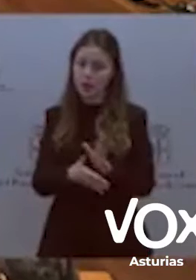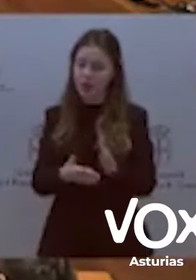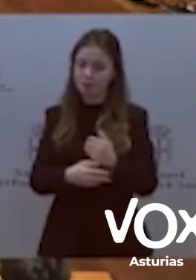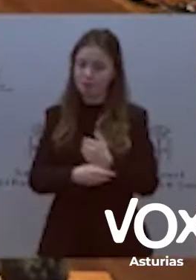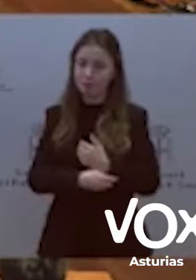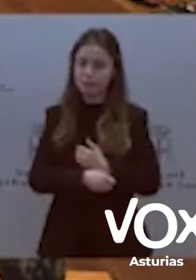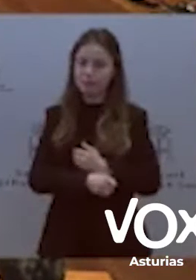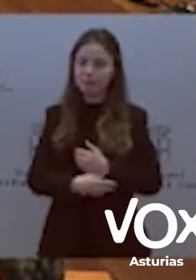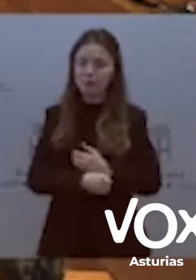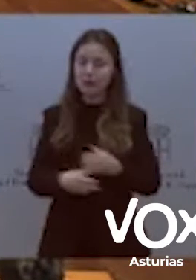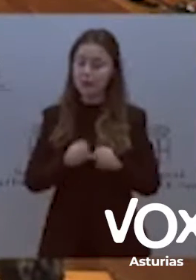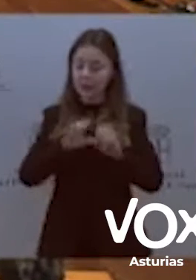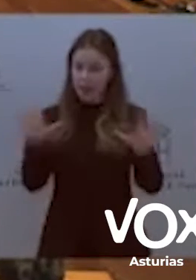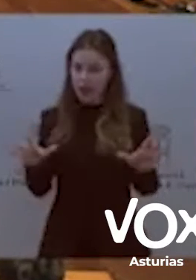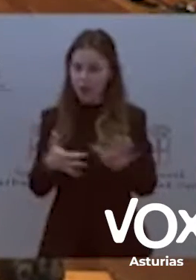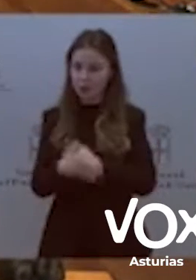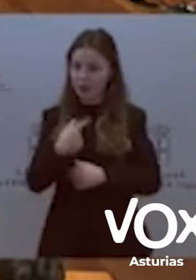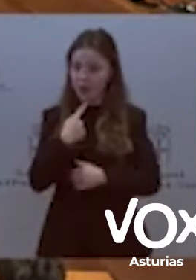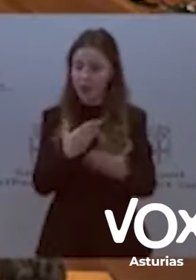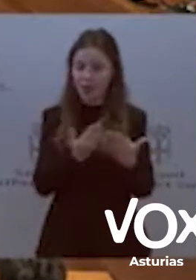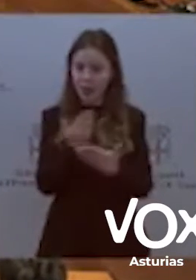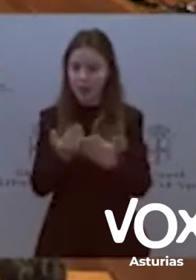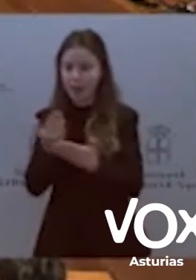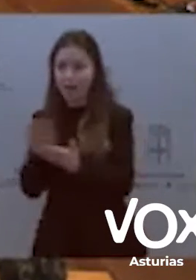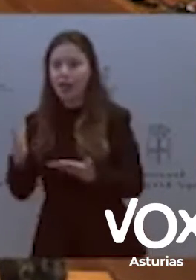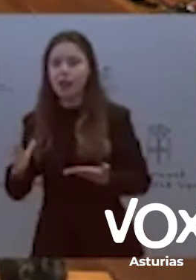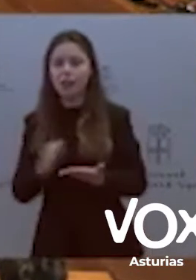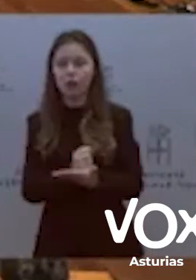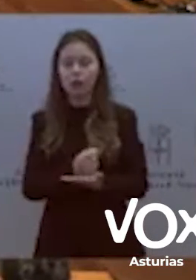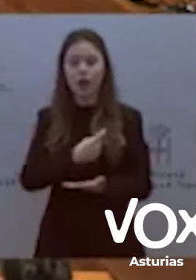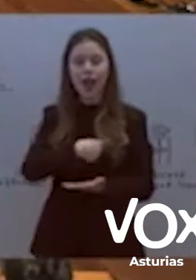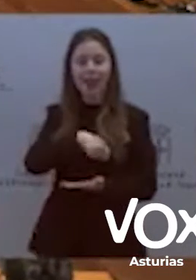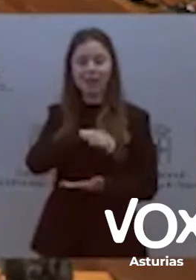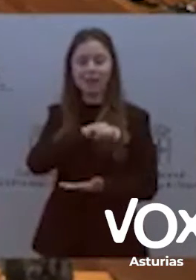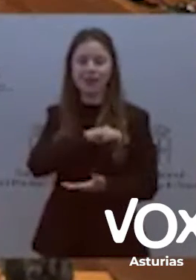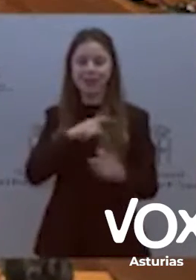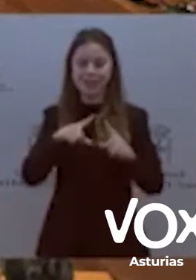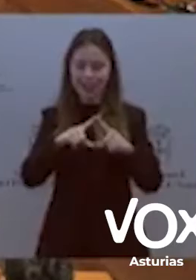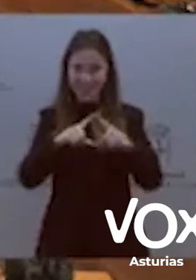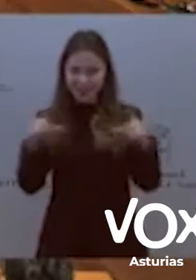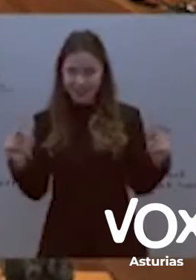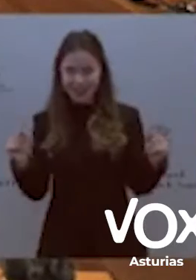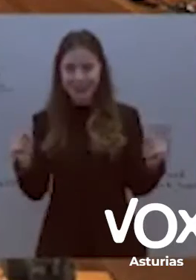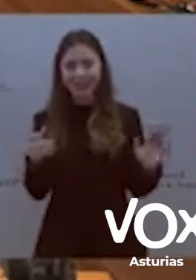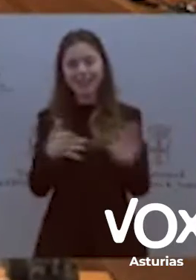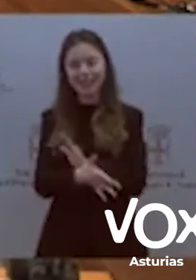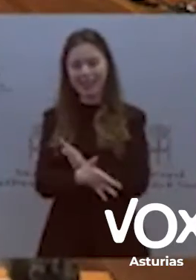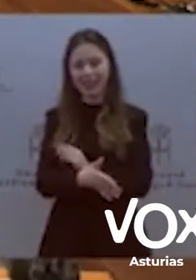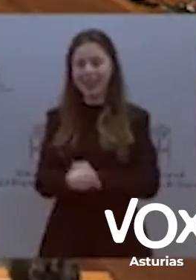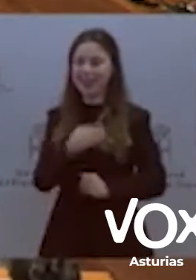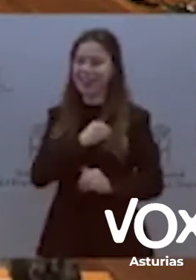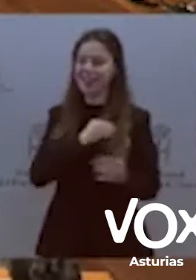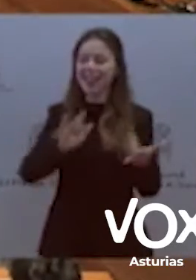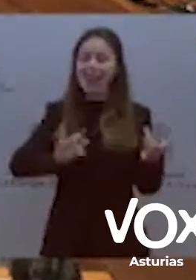El día a día de todos españoles y asturianos está sometido a las desgracias de las crisis económica y energética mundial.